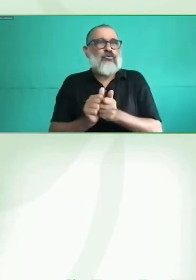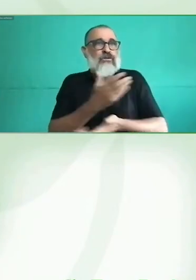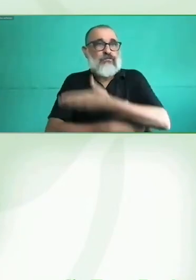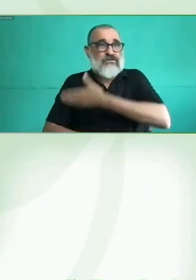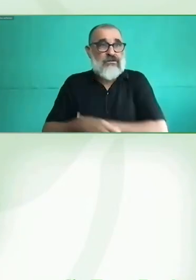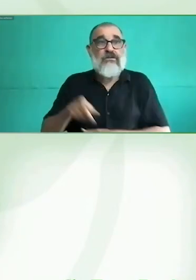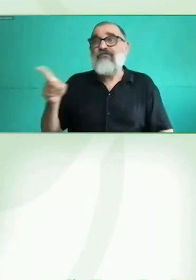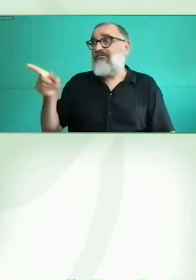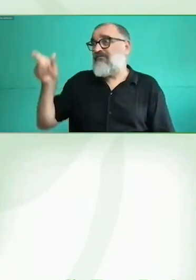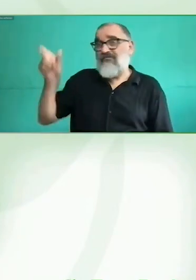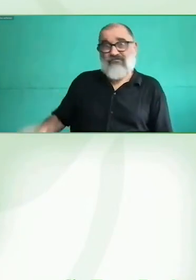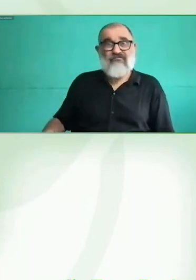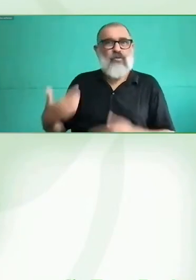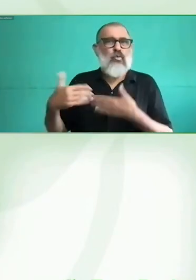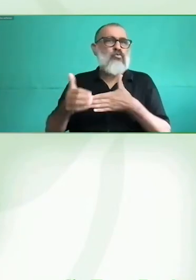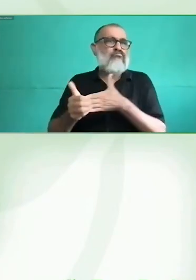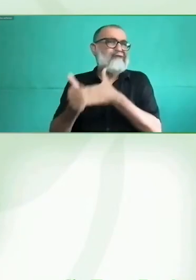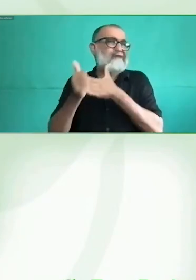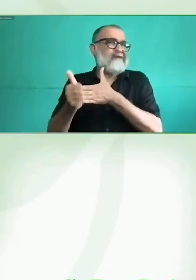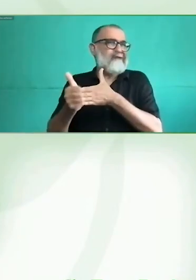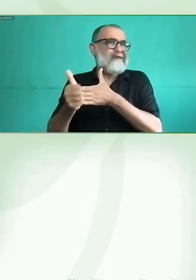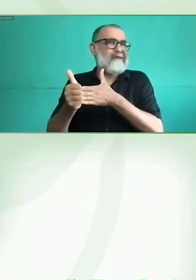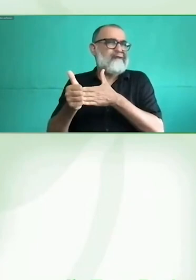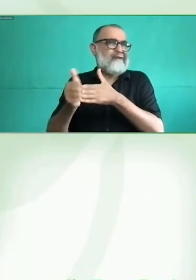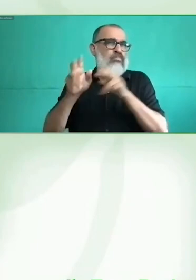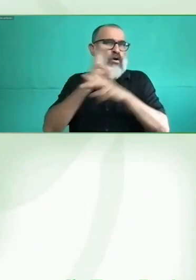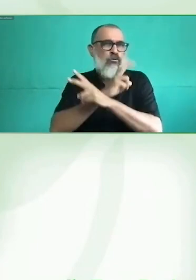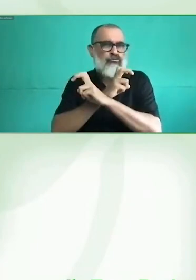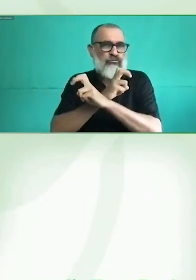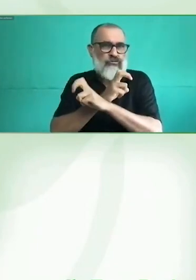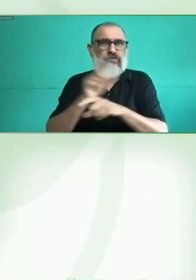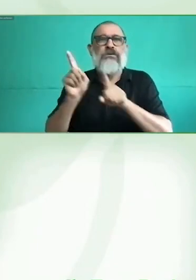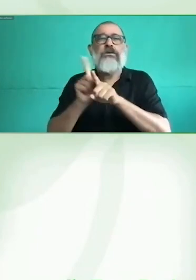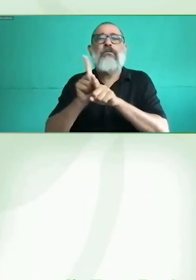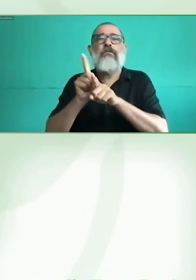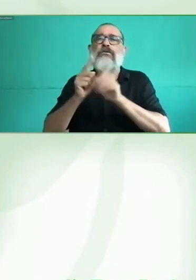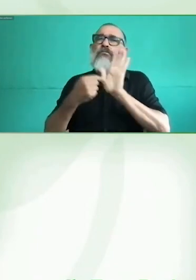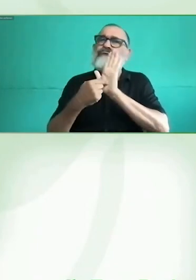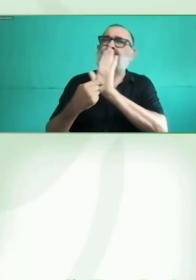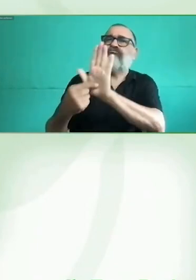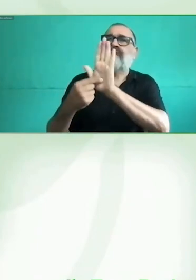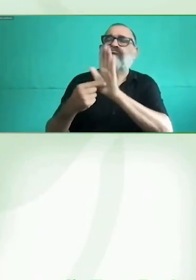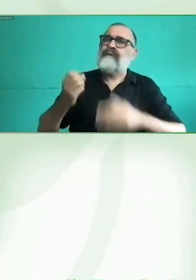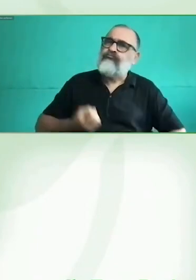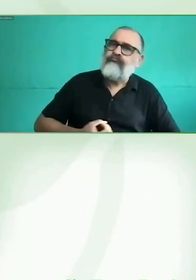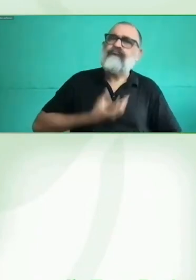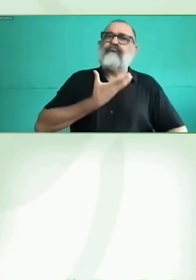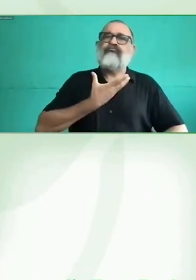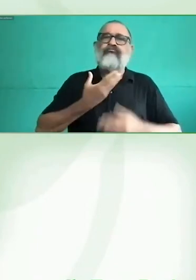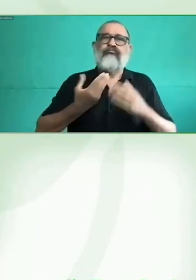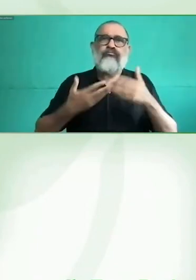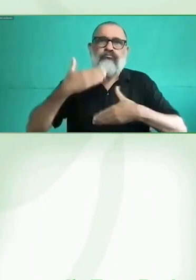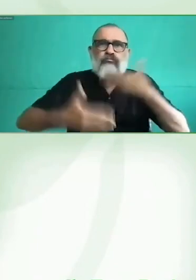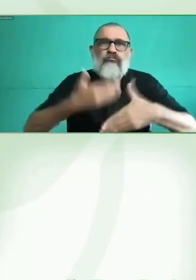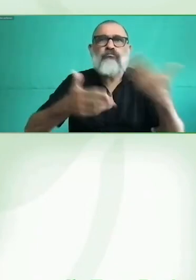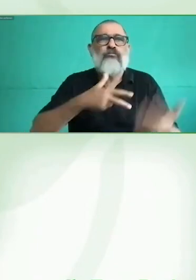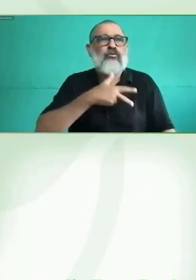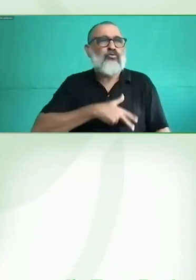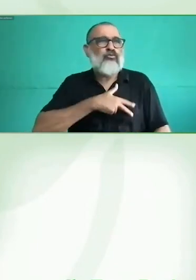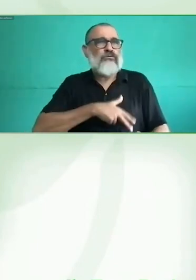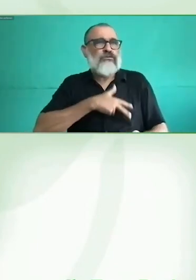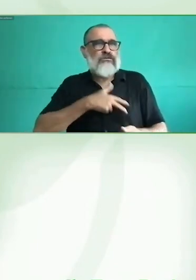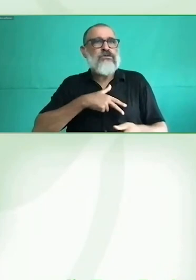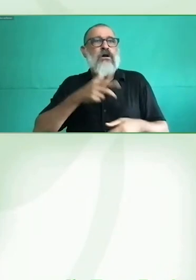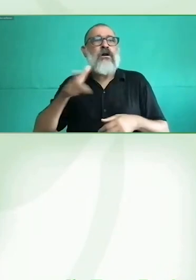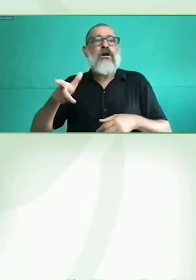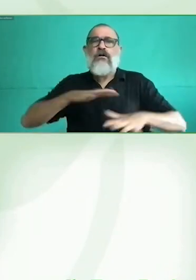creado, que ha fundado lo que es la Fundación Excel y que se había focalizado precisamente en el empleo de personas